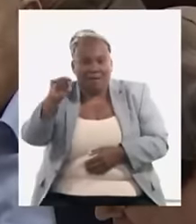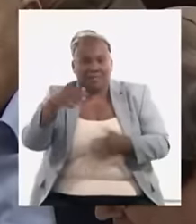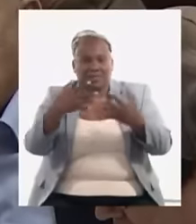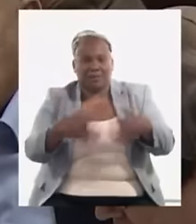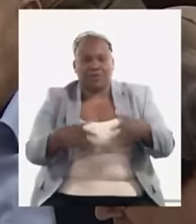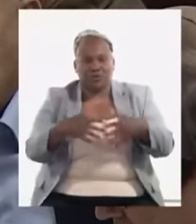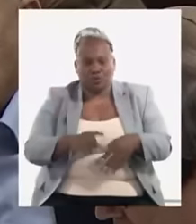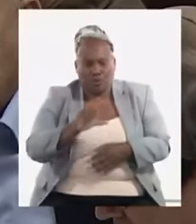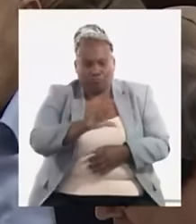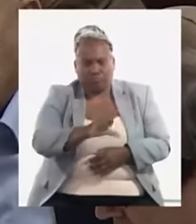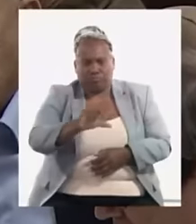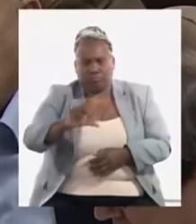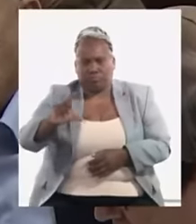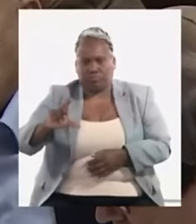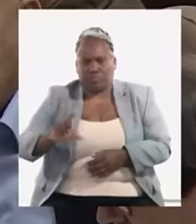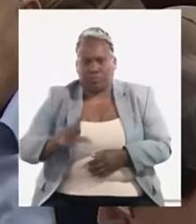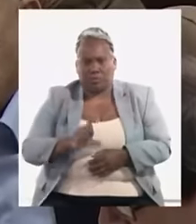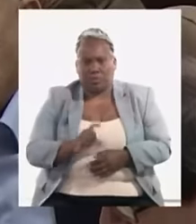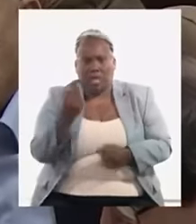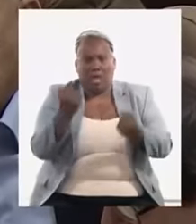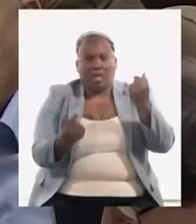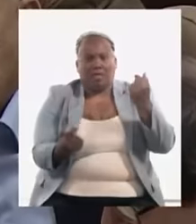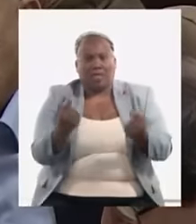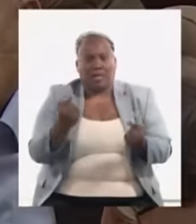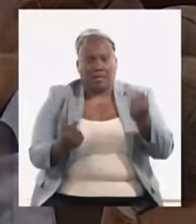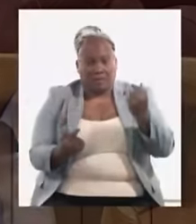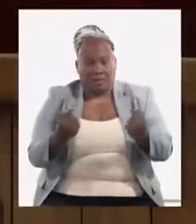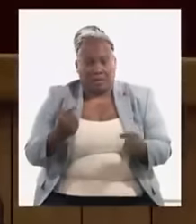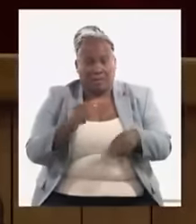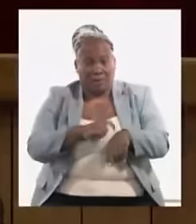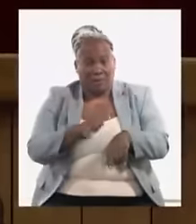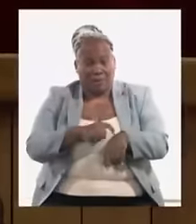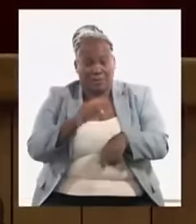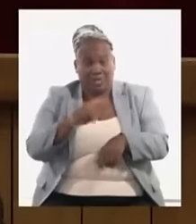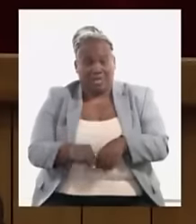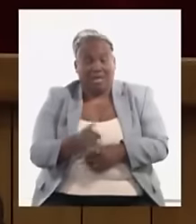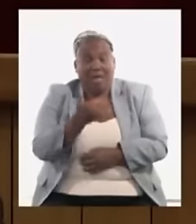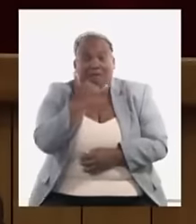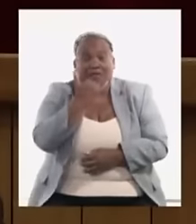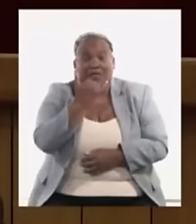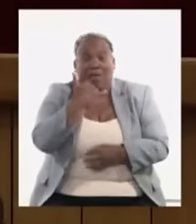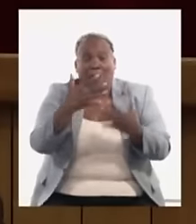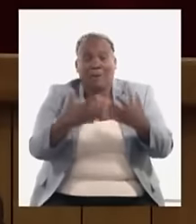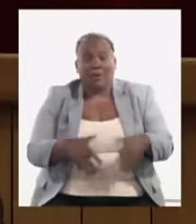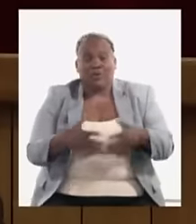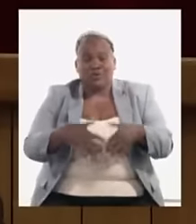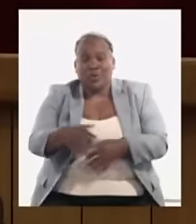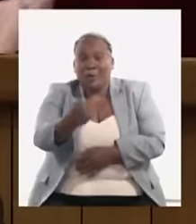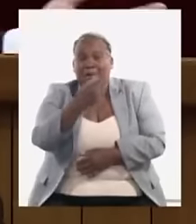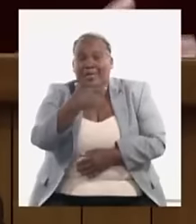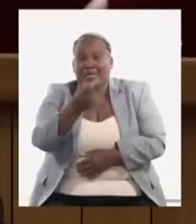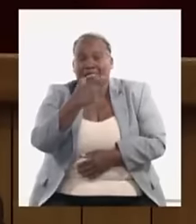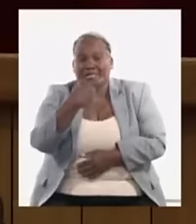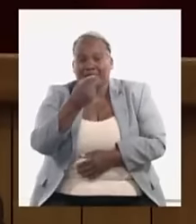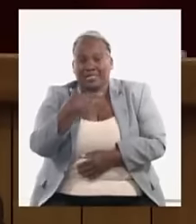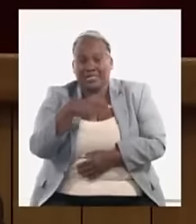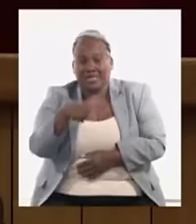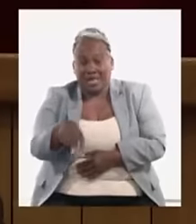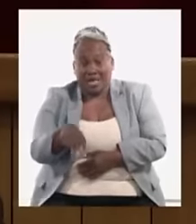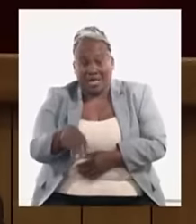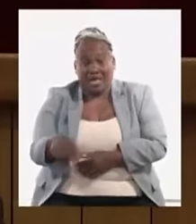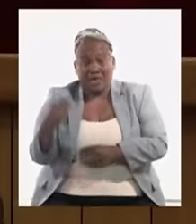frasquitos de muchas alternativas y más en estos momentos que tenemos afectada la producción de medicamentos y tenemos una